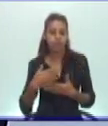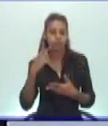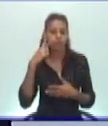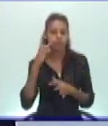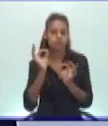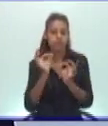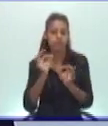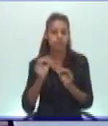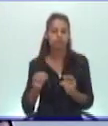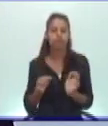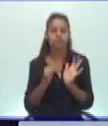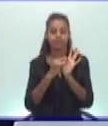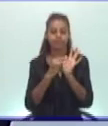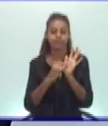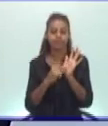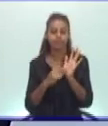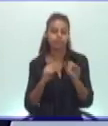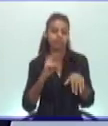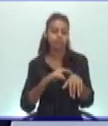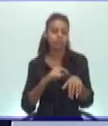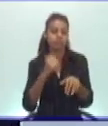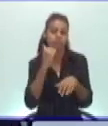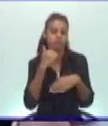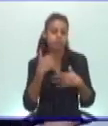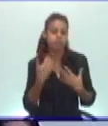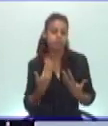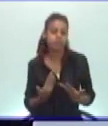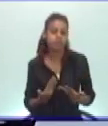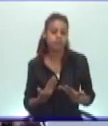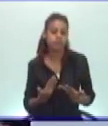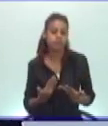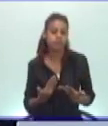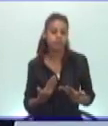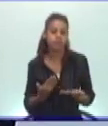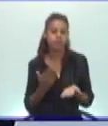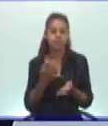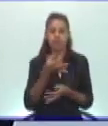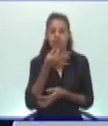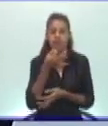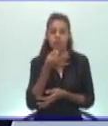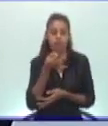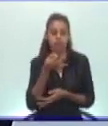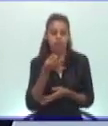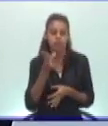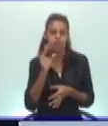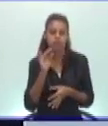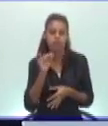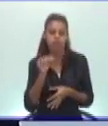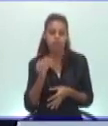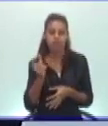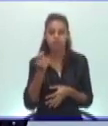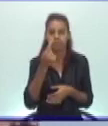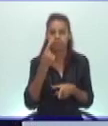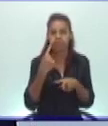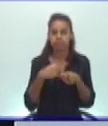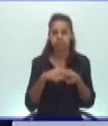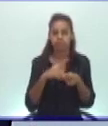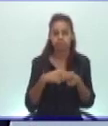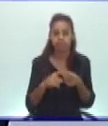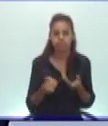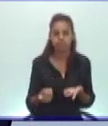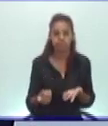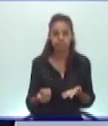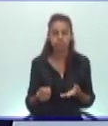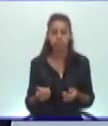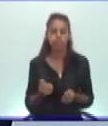Y bueno, ya no nos queda tiempo para más. En el día de hoy les estuvimos hablando sobre las adiciones, otras enfermedades con el tema de los